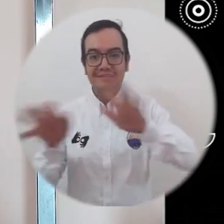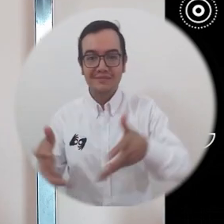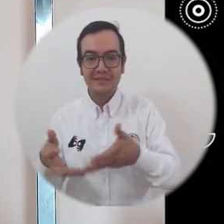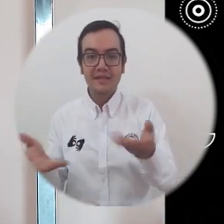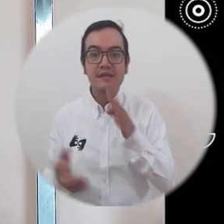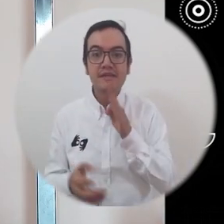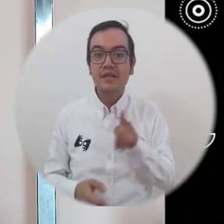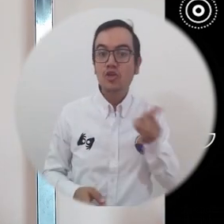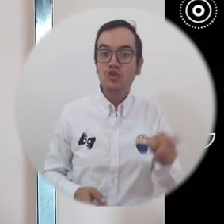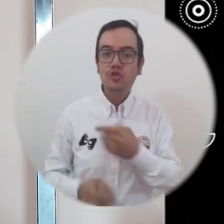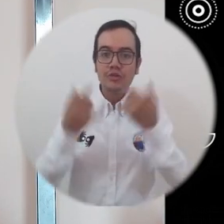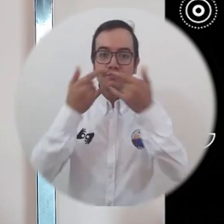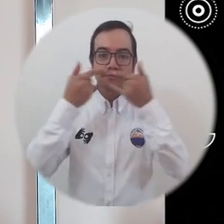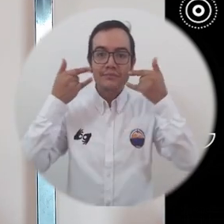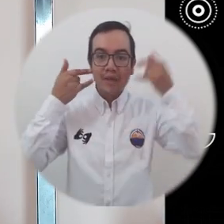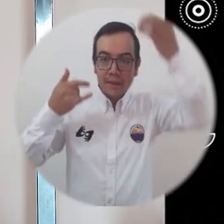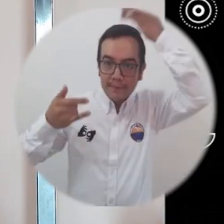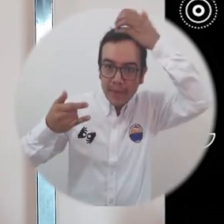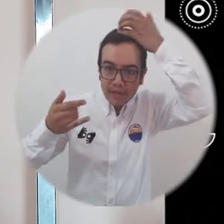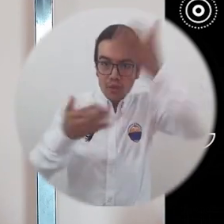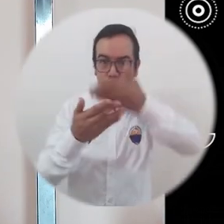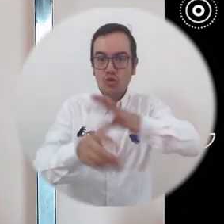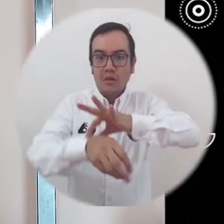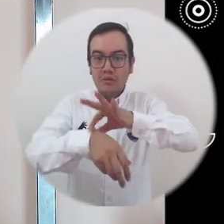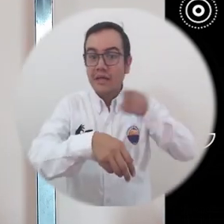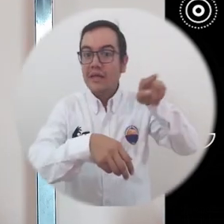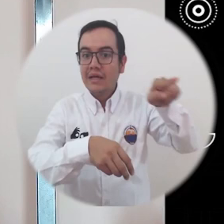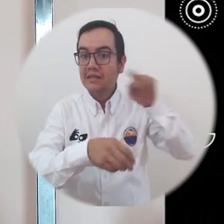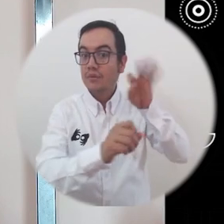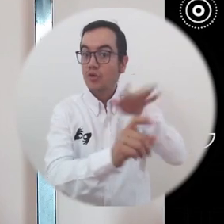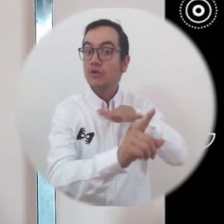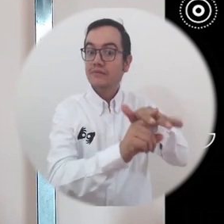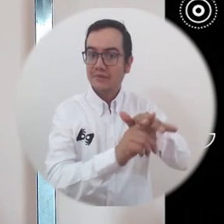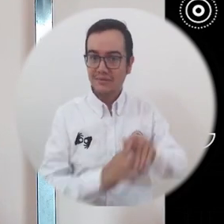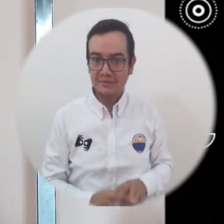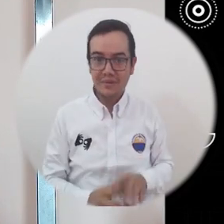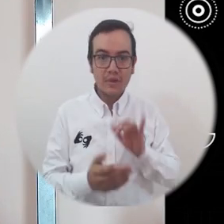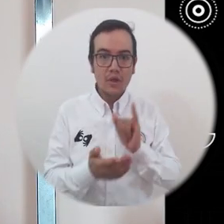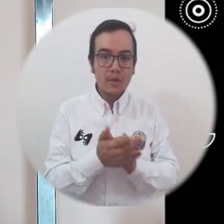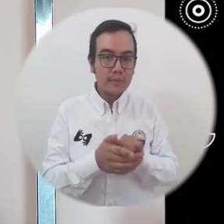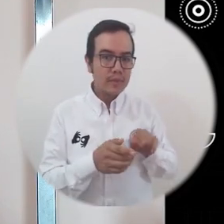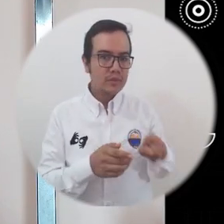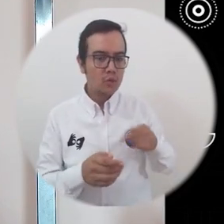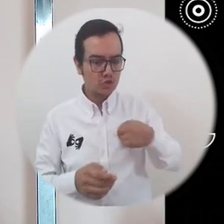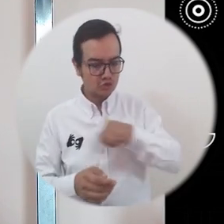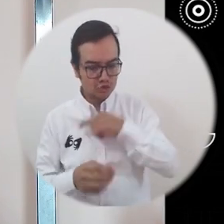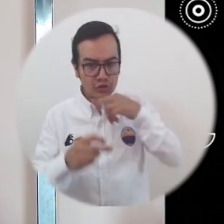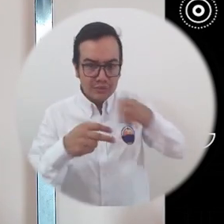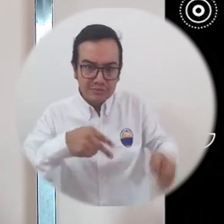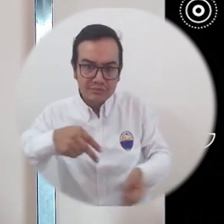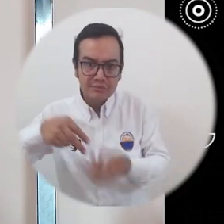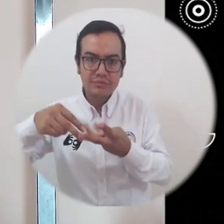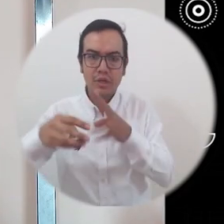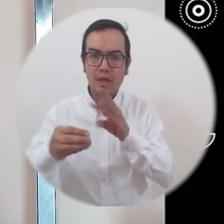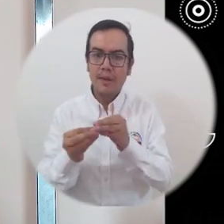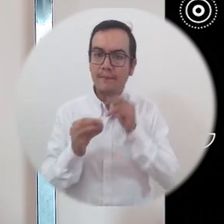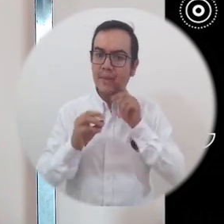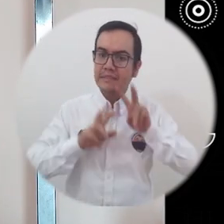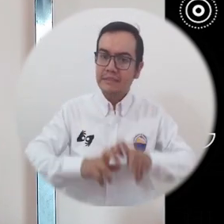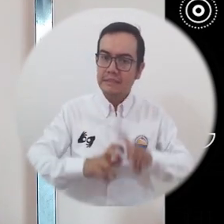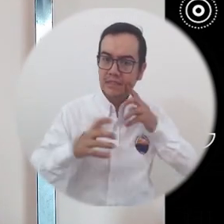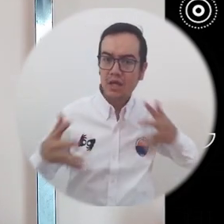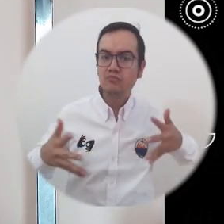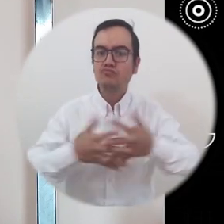apoyar los protocolos de seguridad del personal médico que se encuentra en alto riesgo de contagio por COVID-19. El tejido social